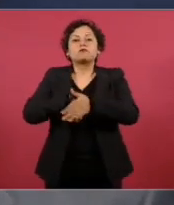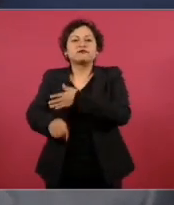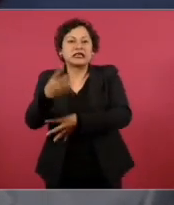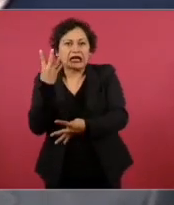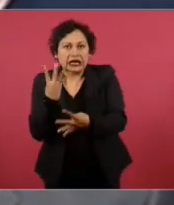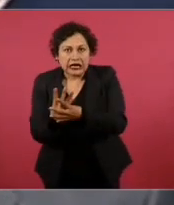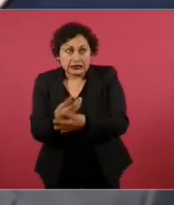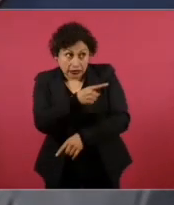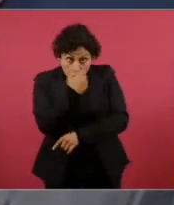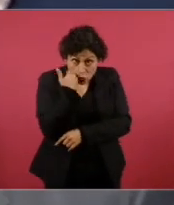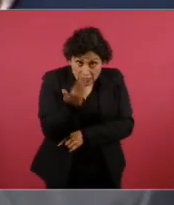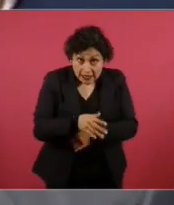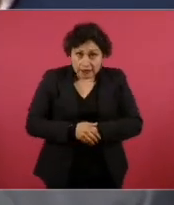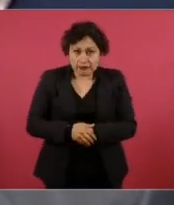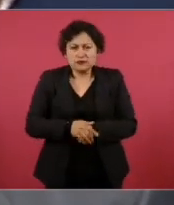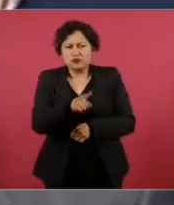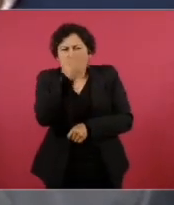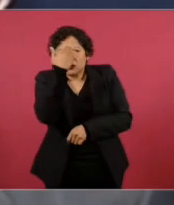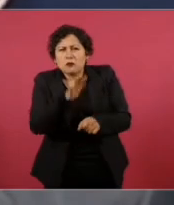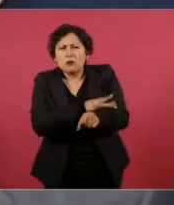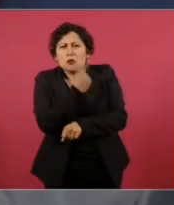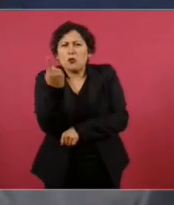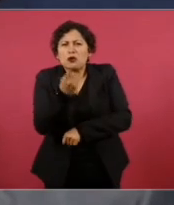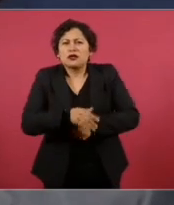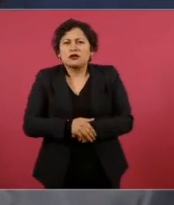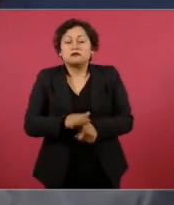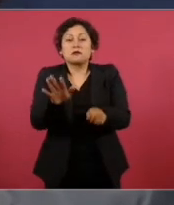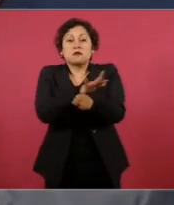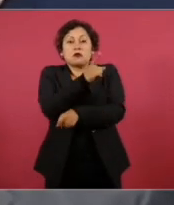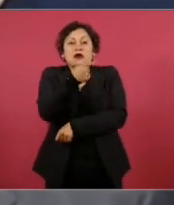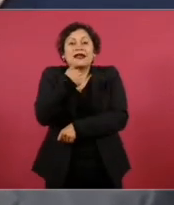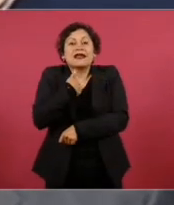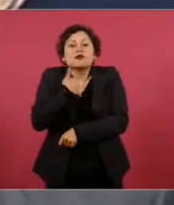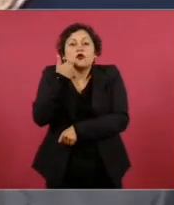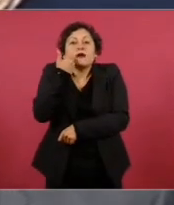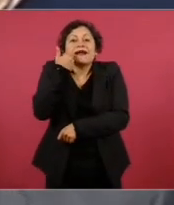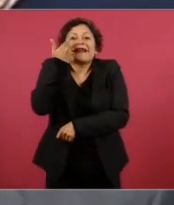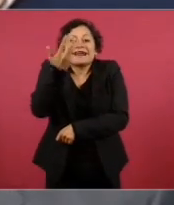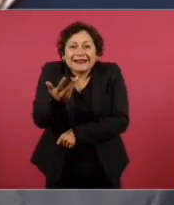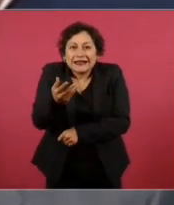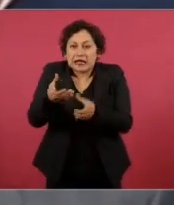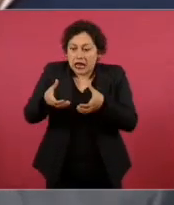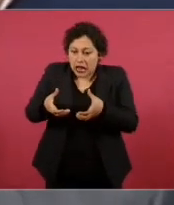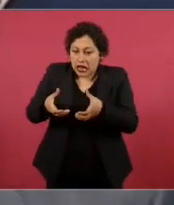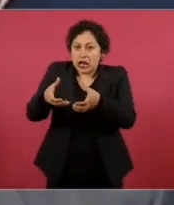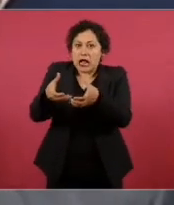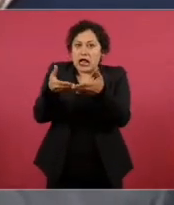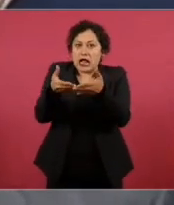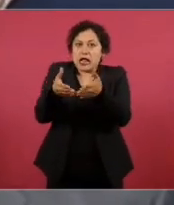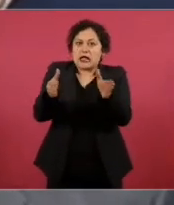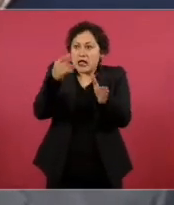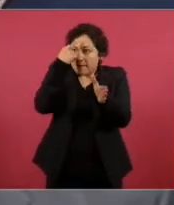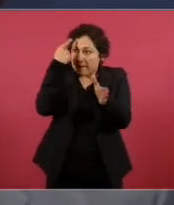¿No sabes por qué? Por intentar abrir una calle y comunicar a un hospital.